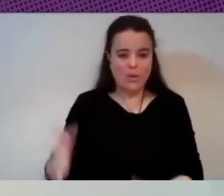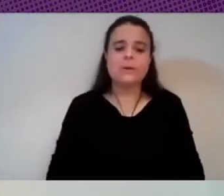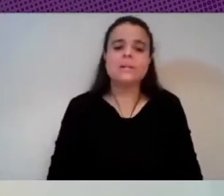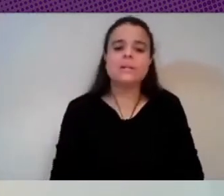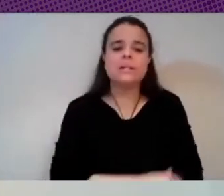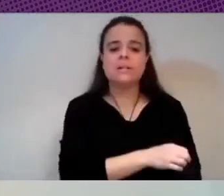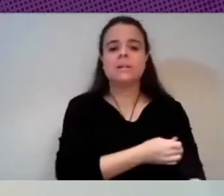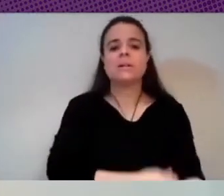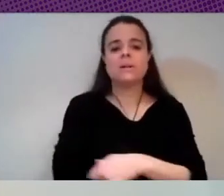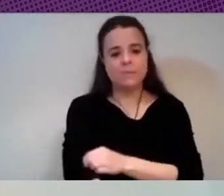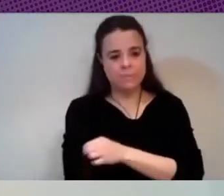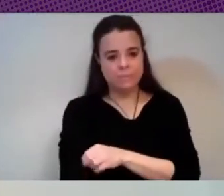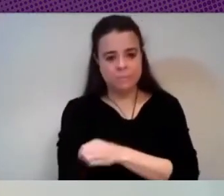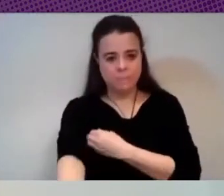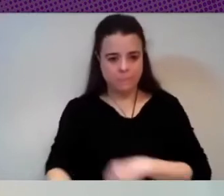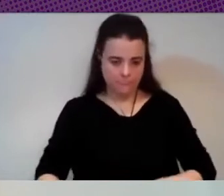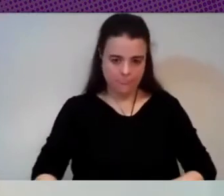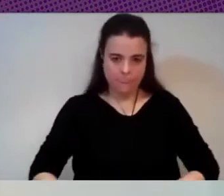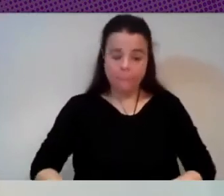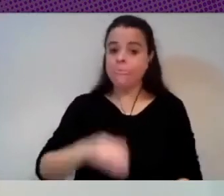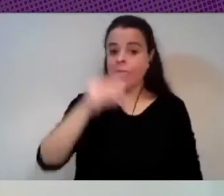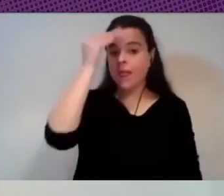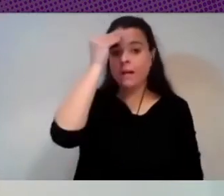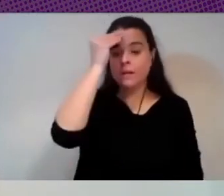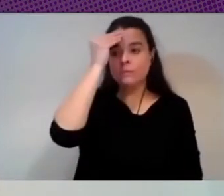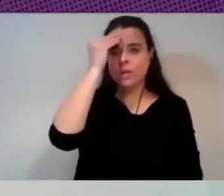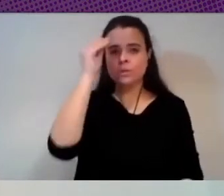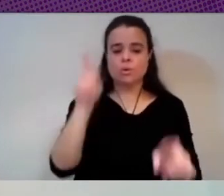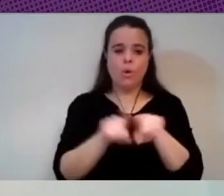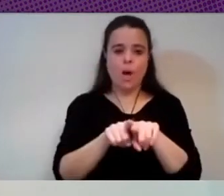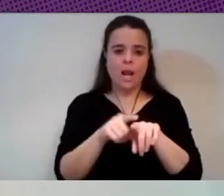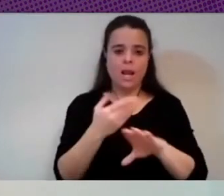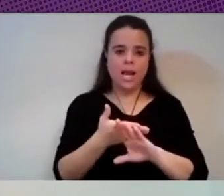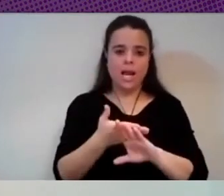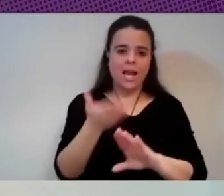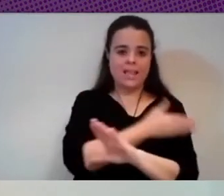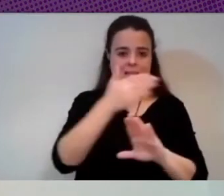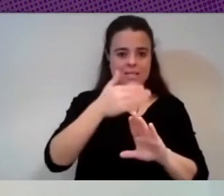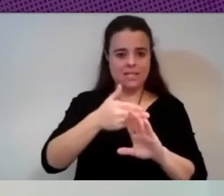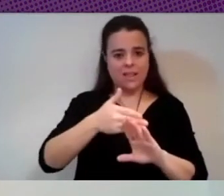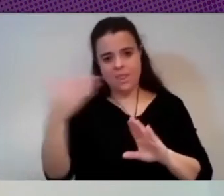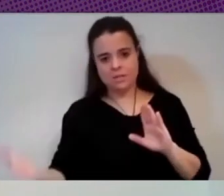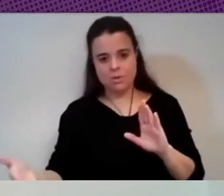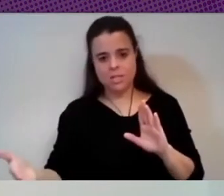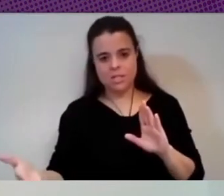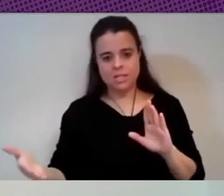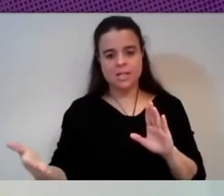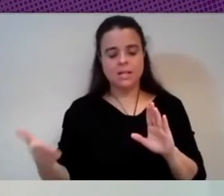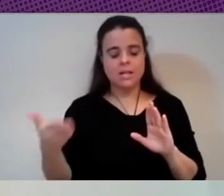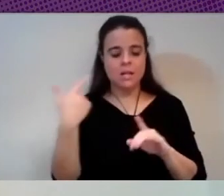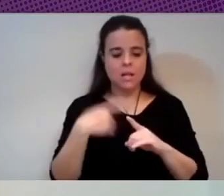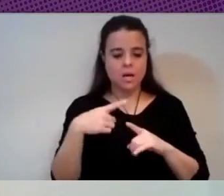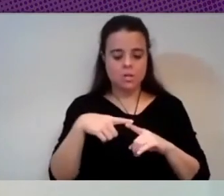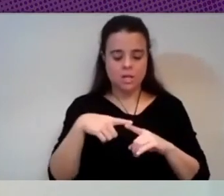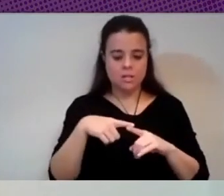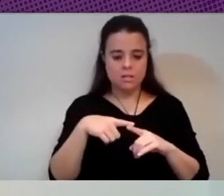atentos yo creo que este antes y después que que cosas se revierten que cosas se